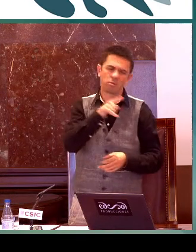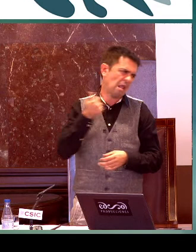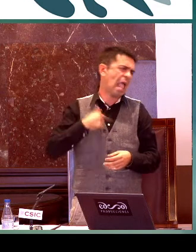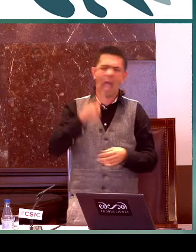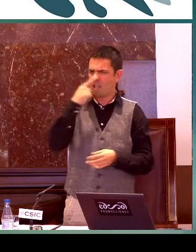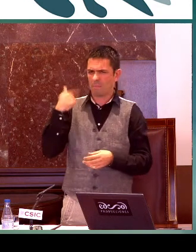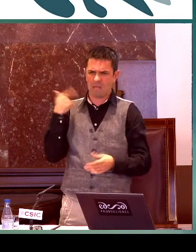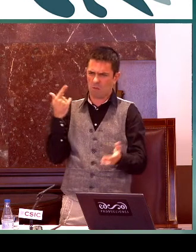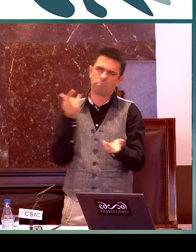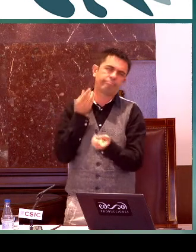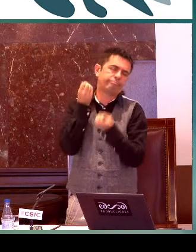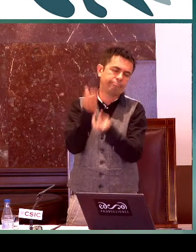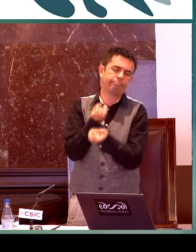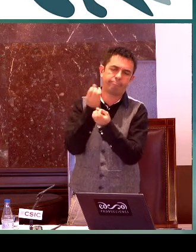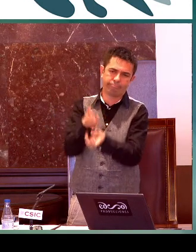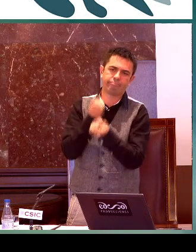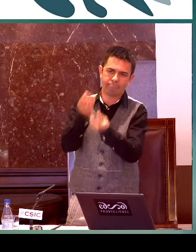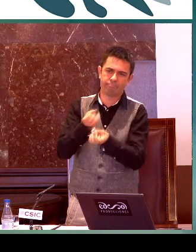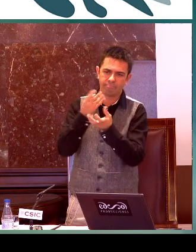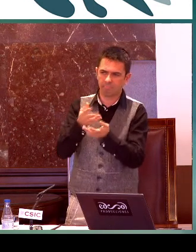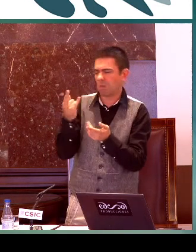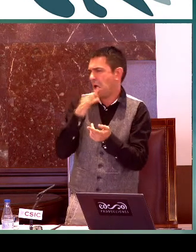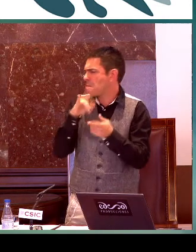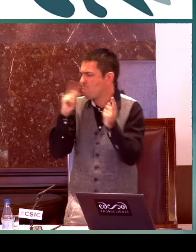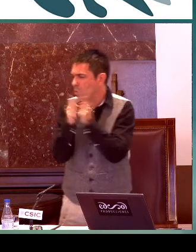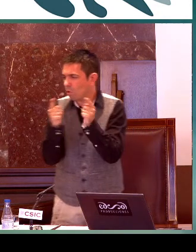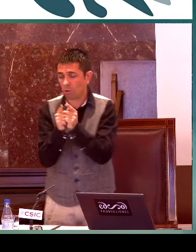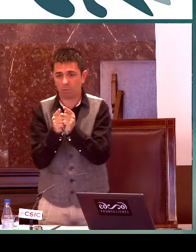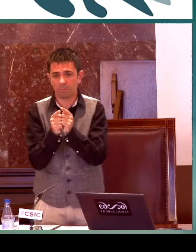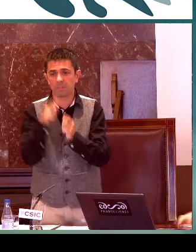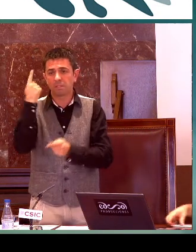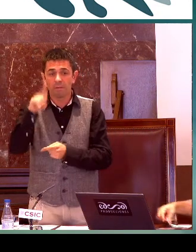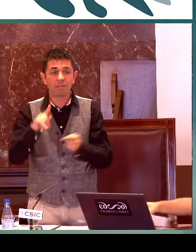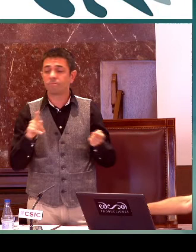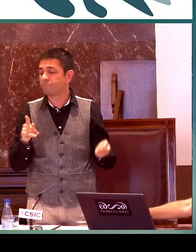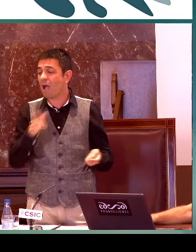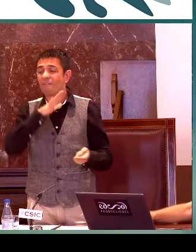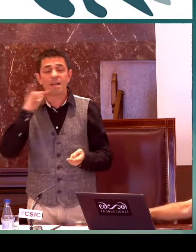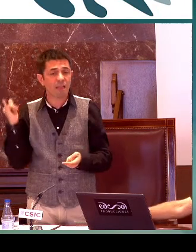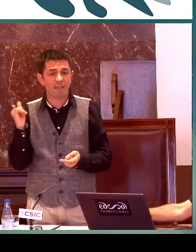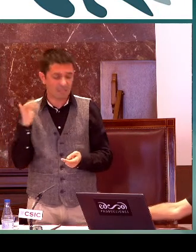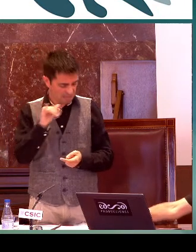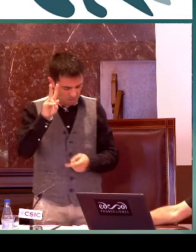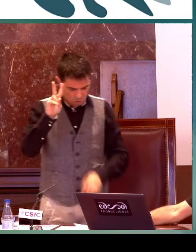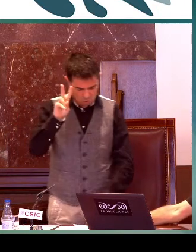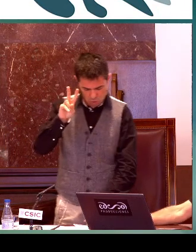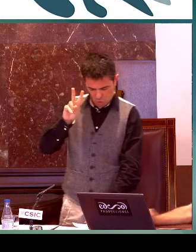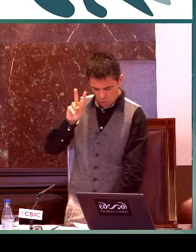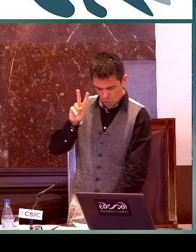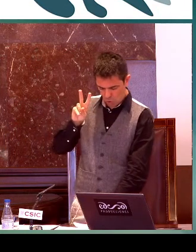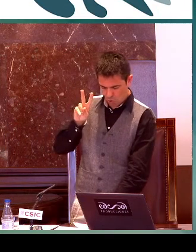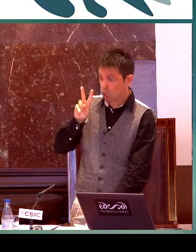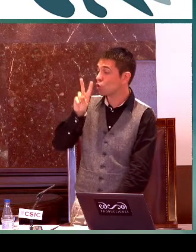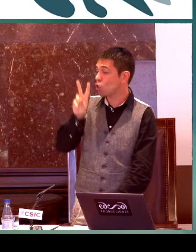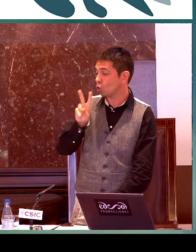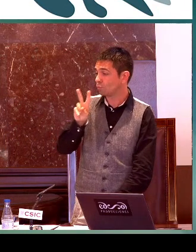¿Cómo se organiza el currículum? Bueno, ya nos hemos contado varias veces, pero voy a introducir un